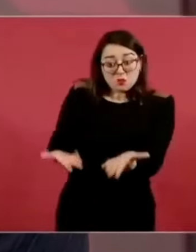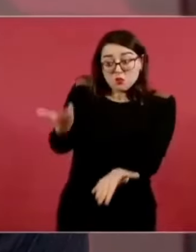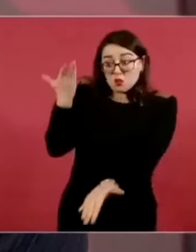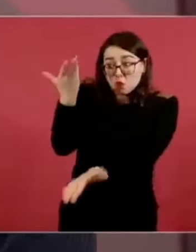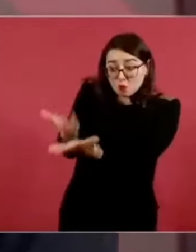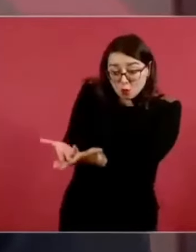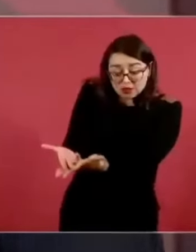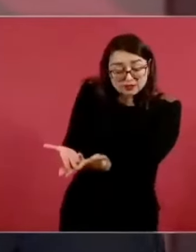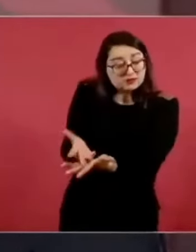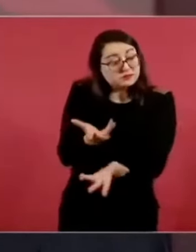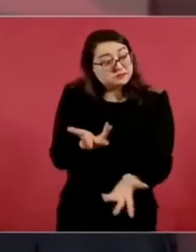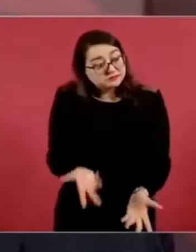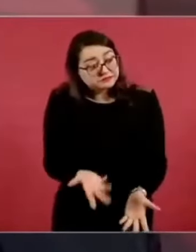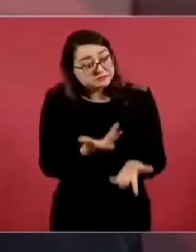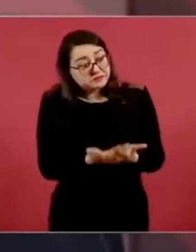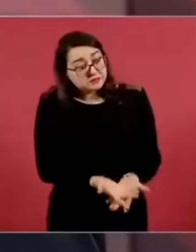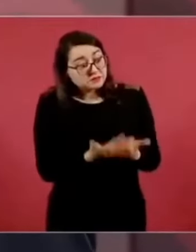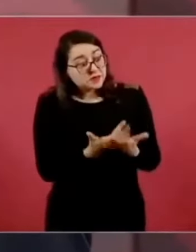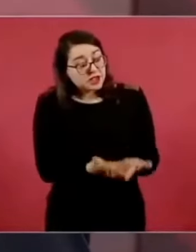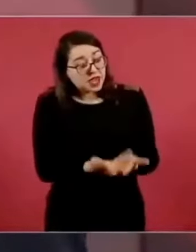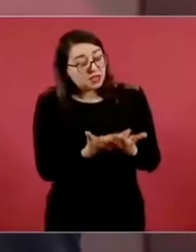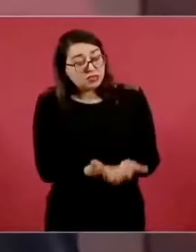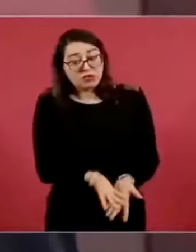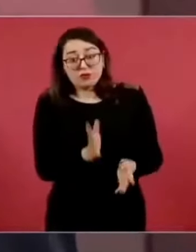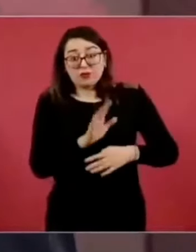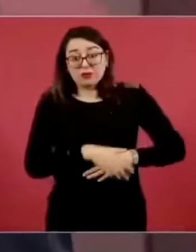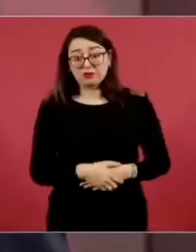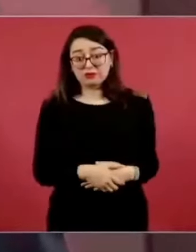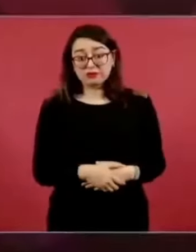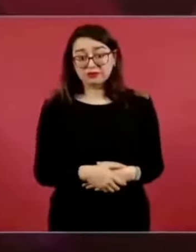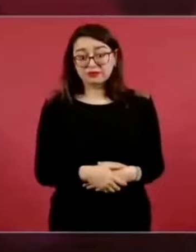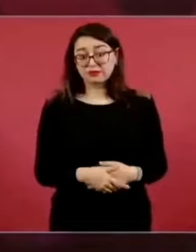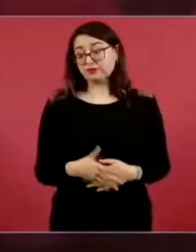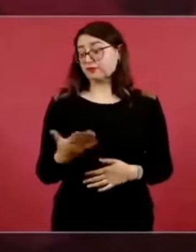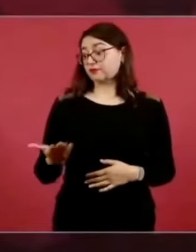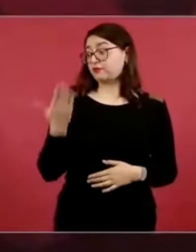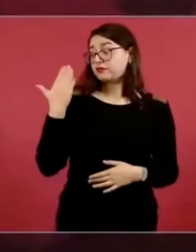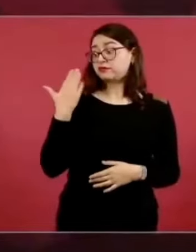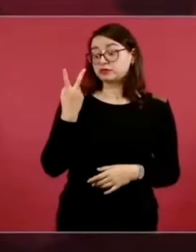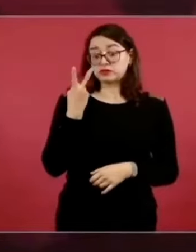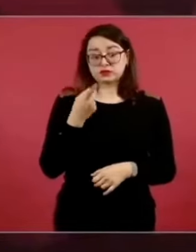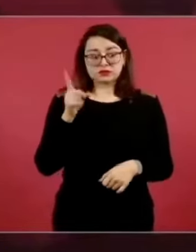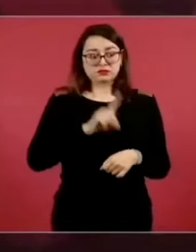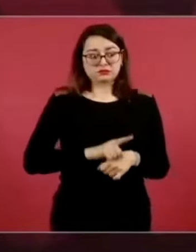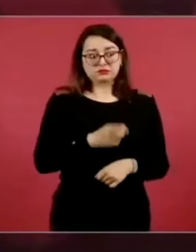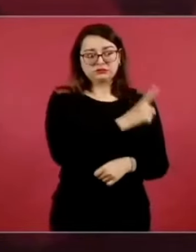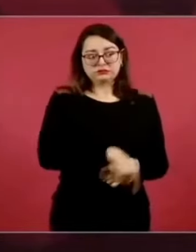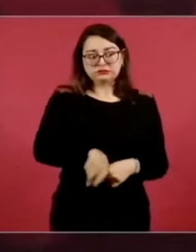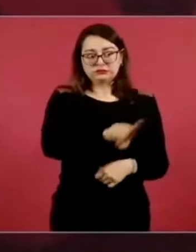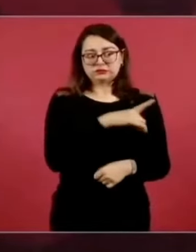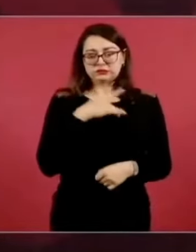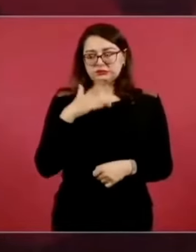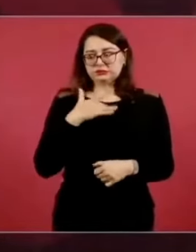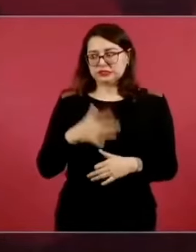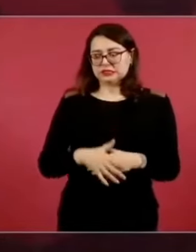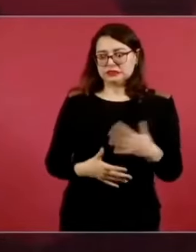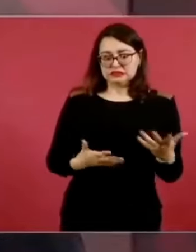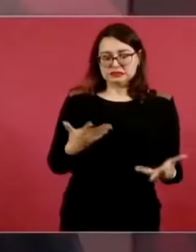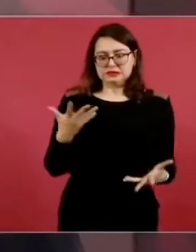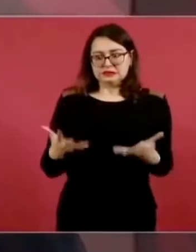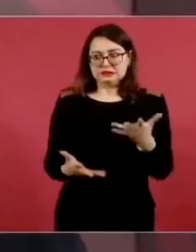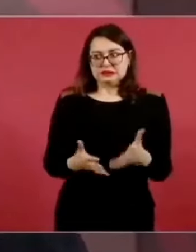Si por eso me dio gusto que hace dos días dijeron que iban a apoyar nuestra propuesta